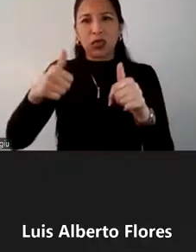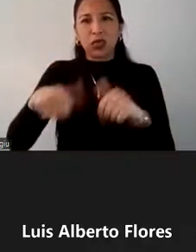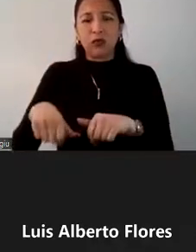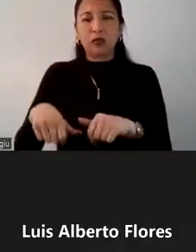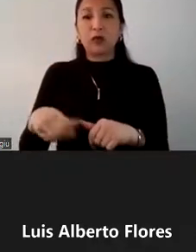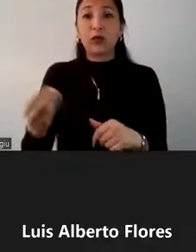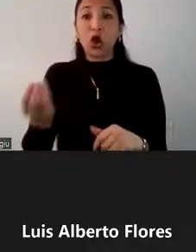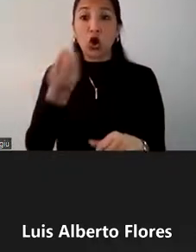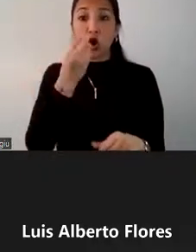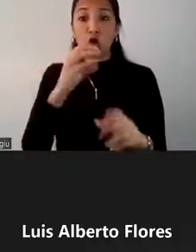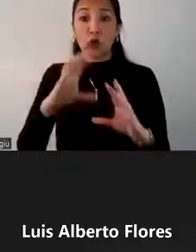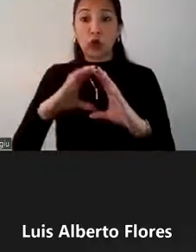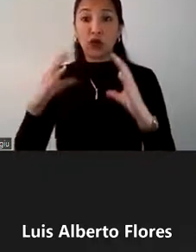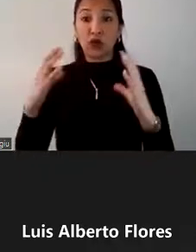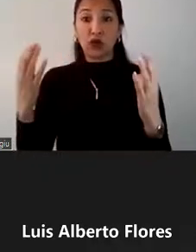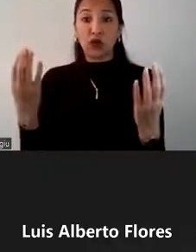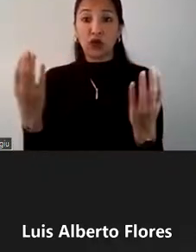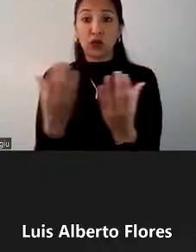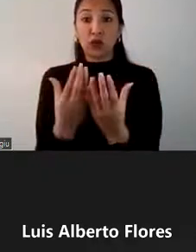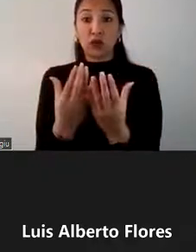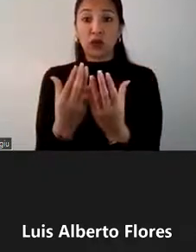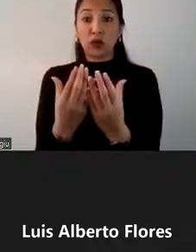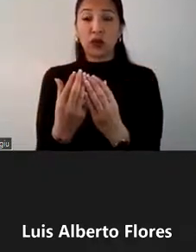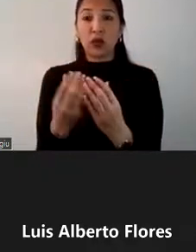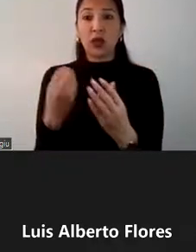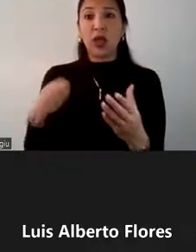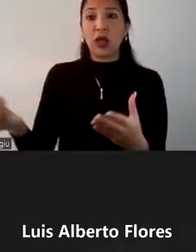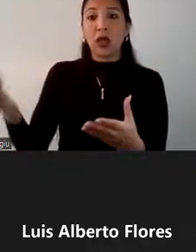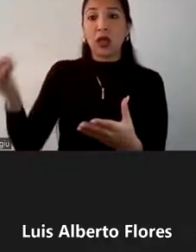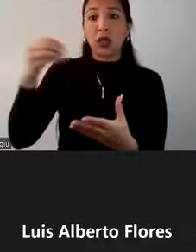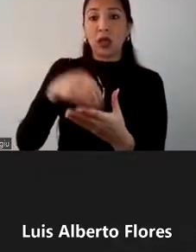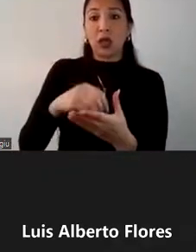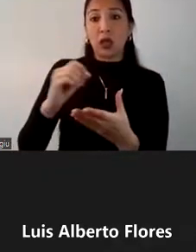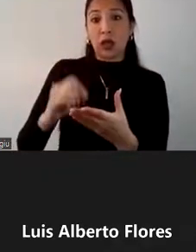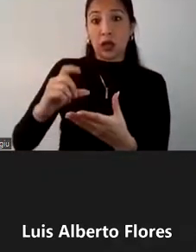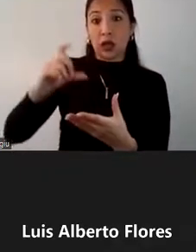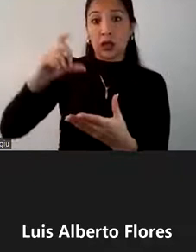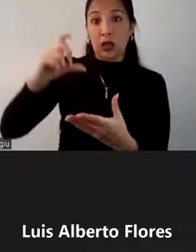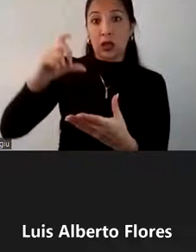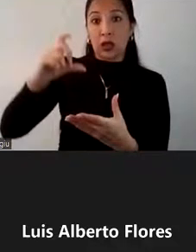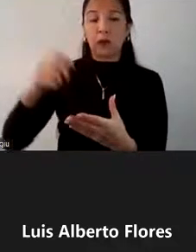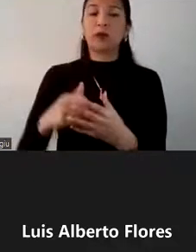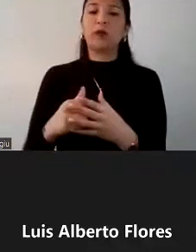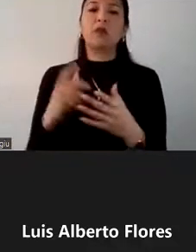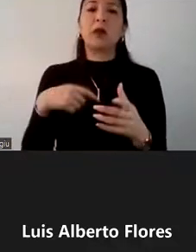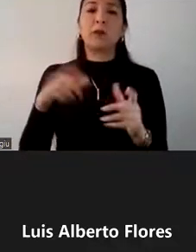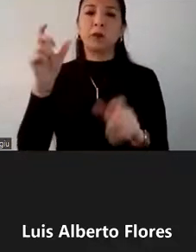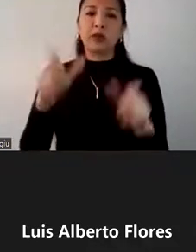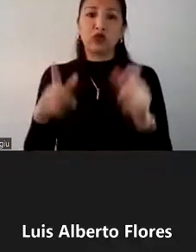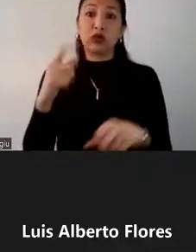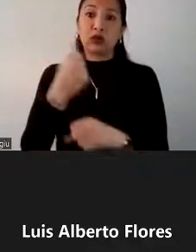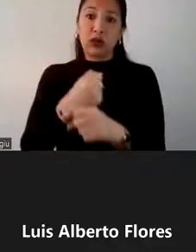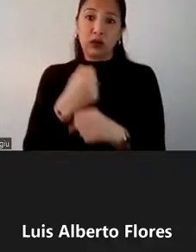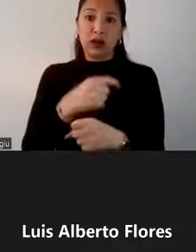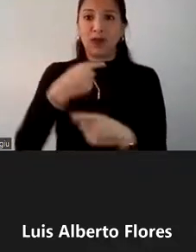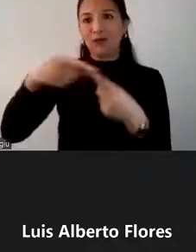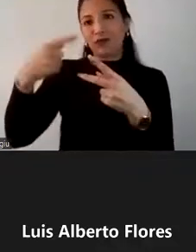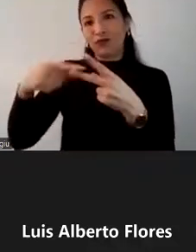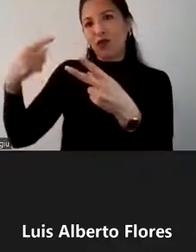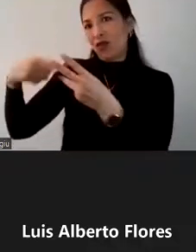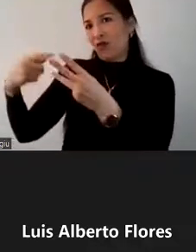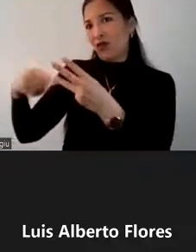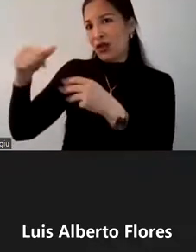hogares, gracias al incremento en el crédito y remesas de personas que trabajaban en otros países,